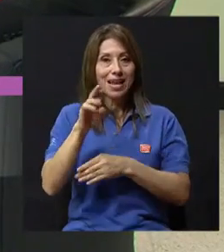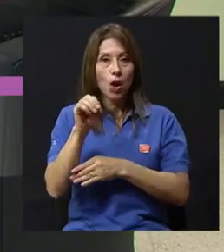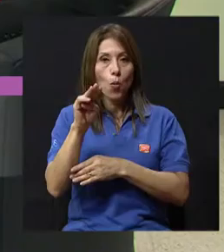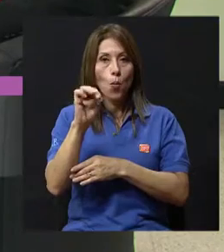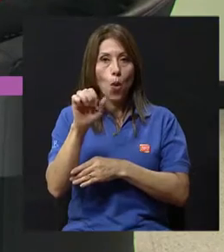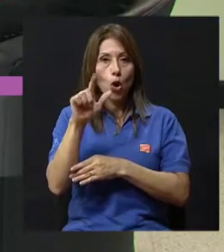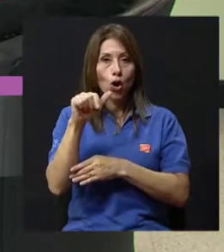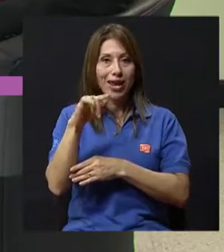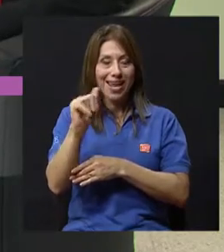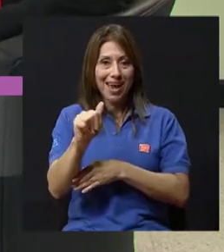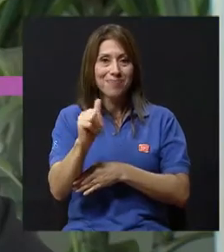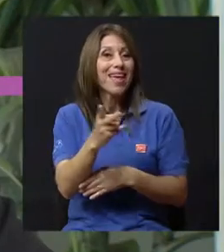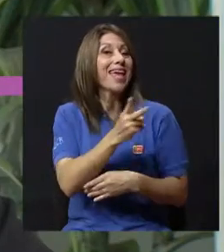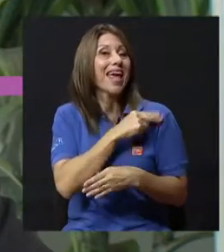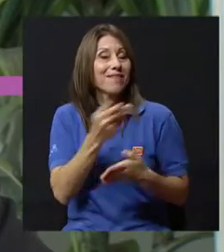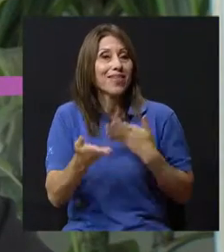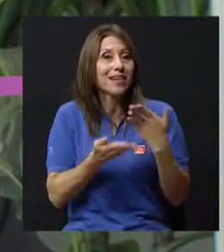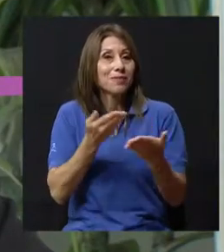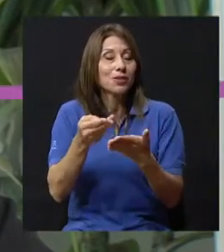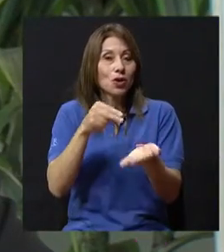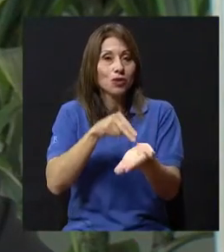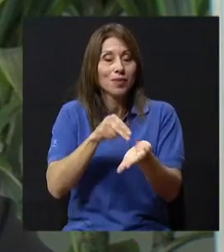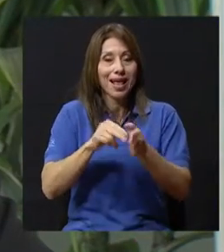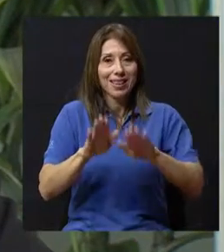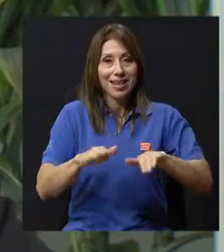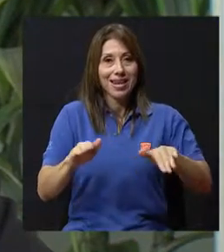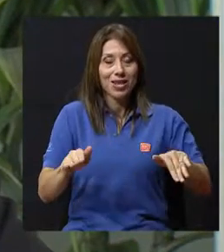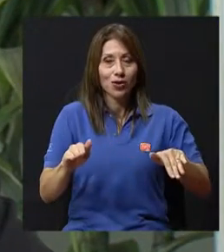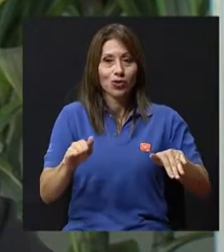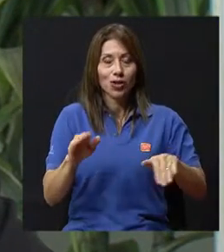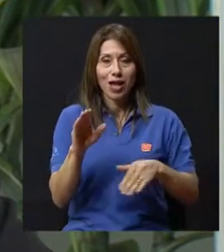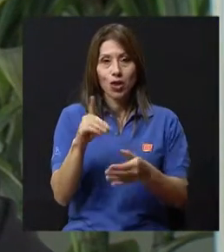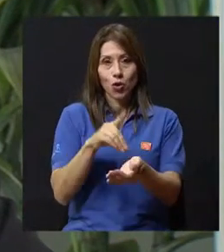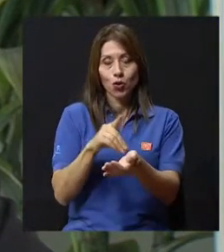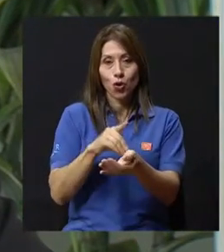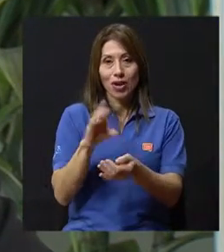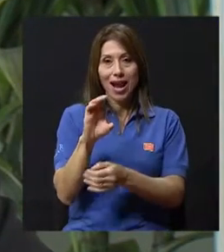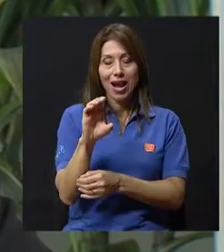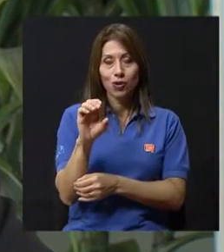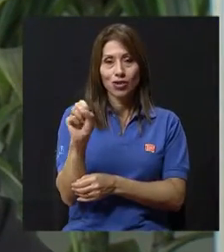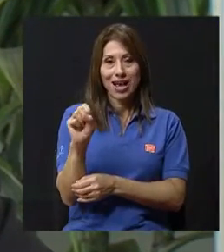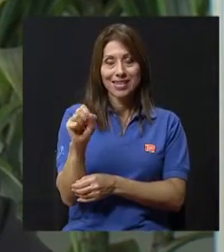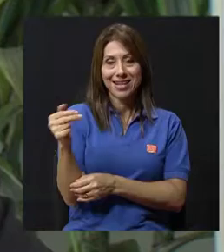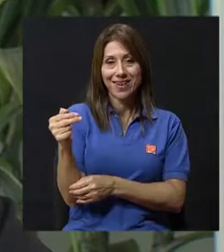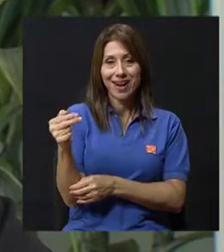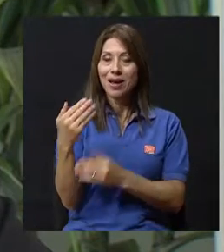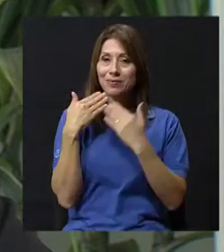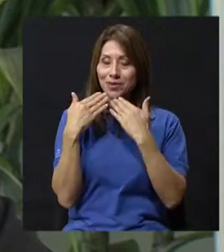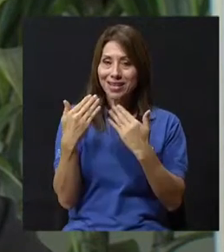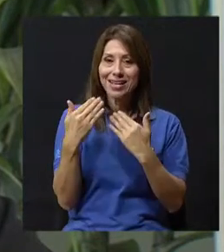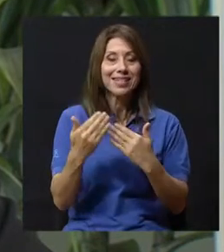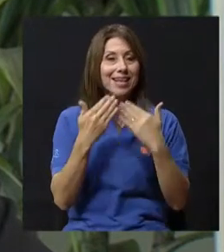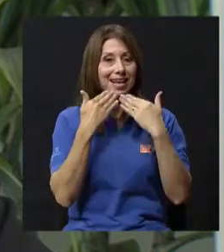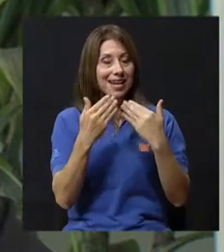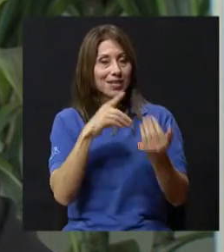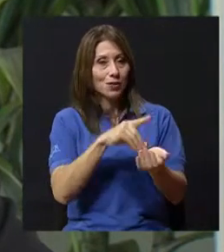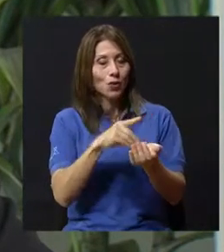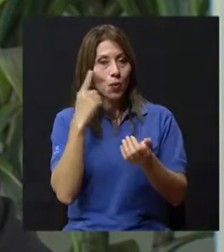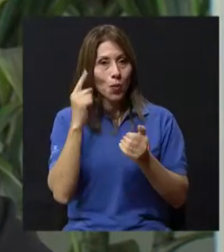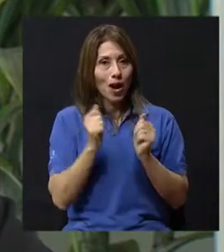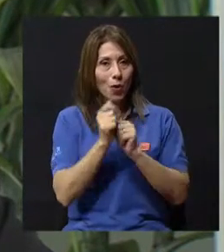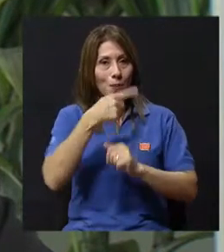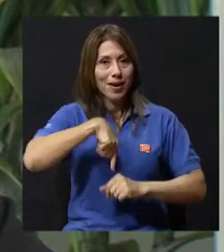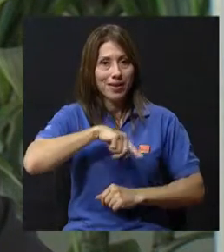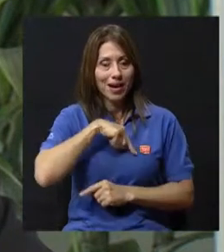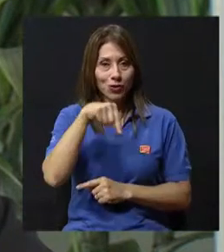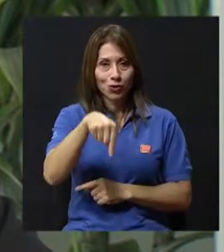jefe del servicio de neumología del Hospital de Niños, doctor Carlos Sáenz Herrera. Gracias por acompañarnos, doctor. Muchísimas gracias, doctor, por acompañarnos el día